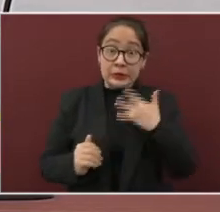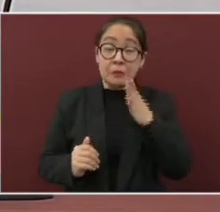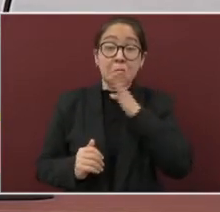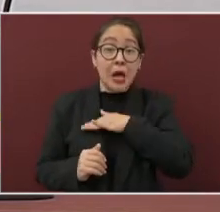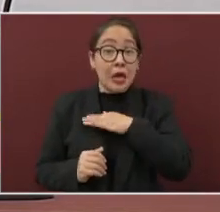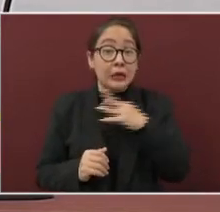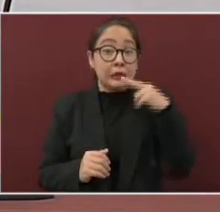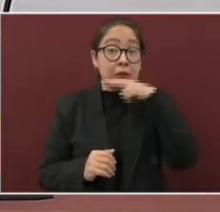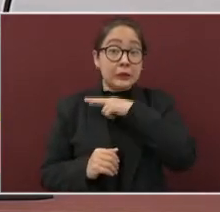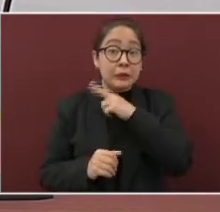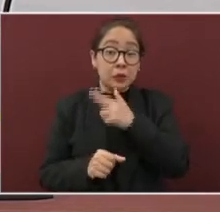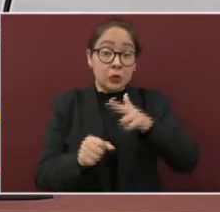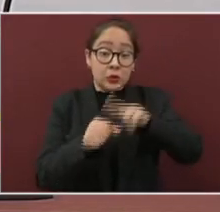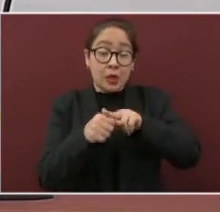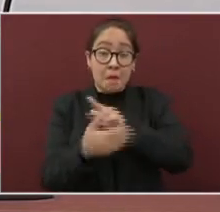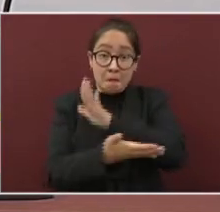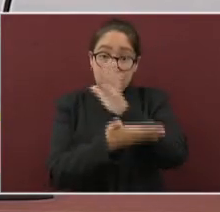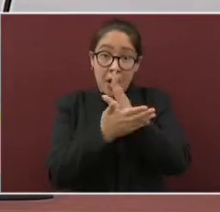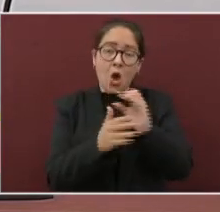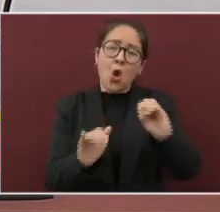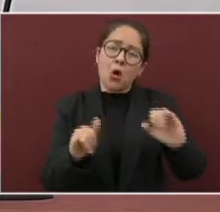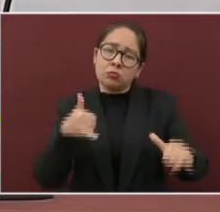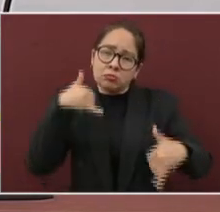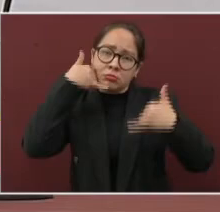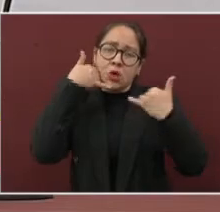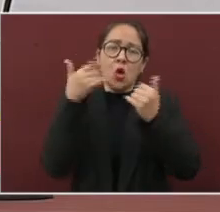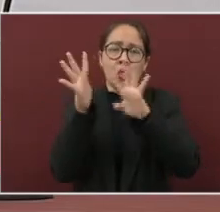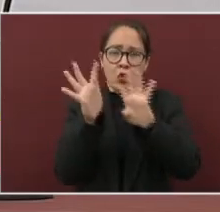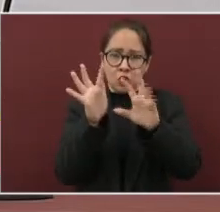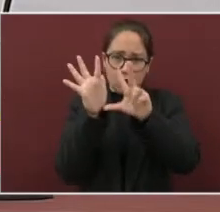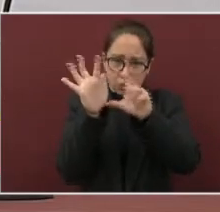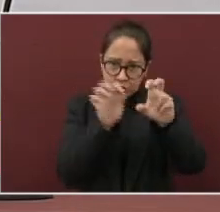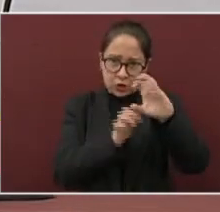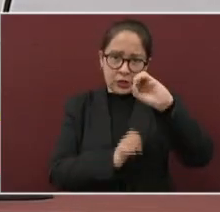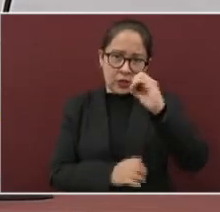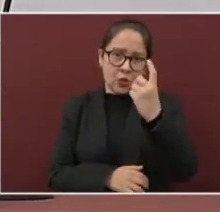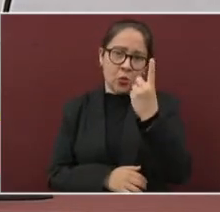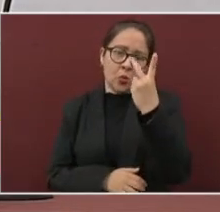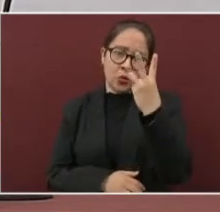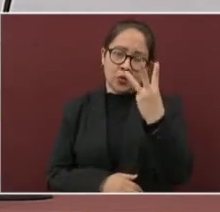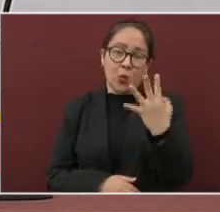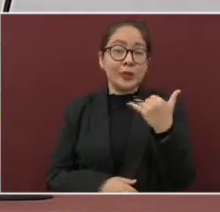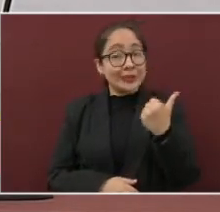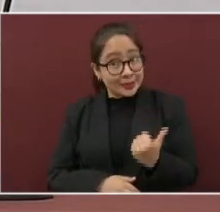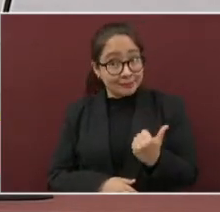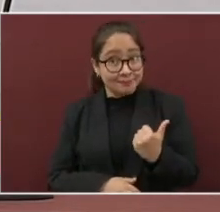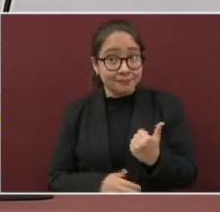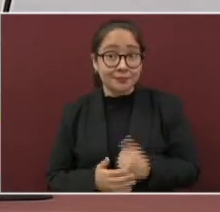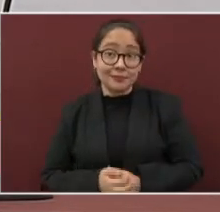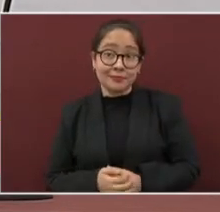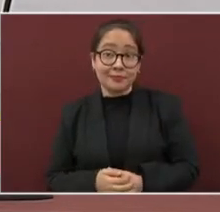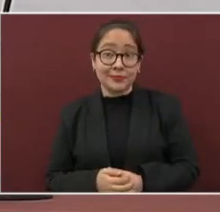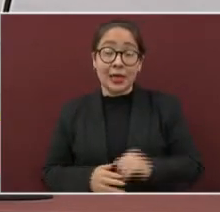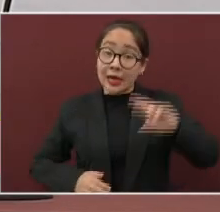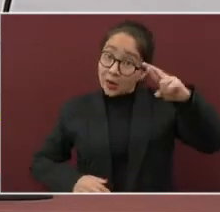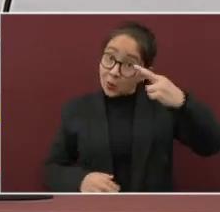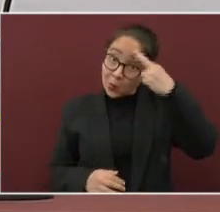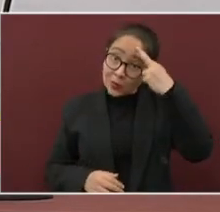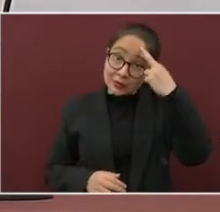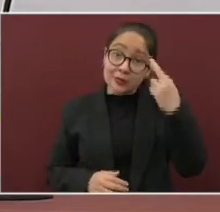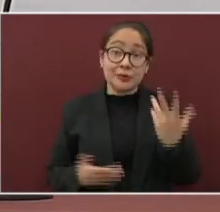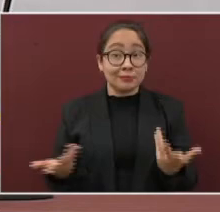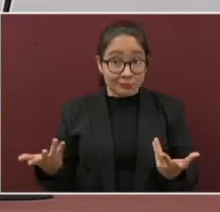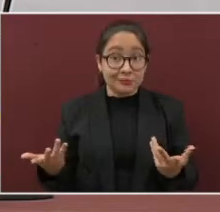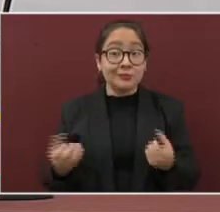salud o llamen al 800-0123-456. Recuerden ustedes